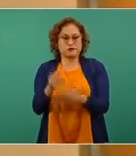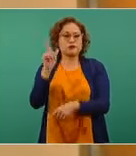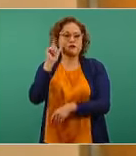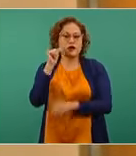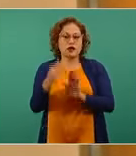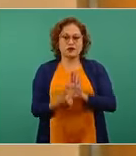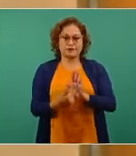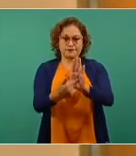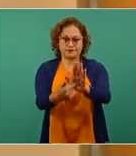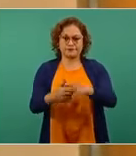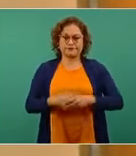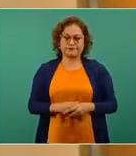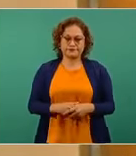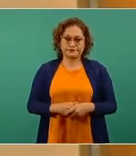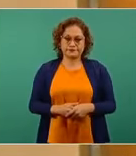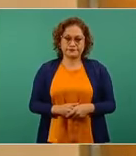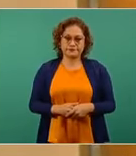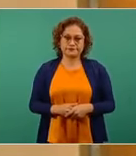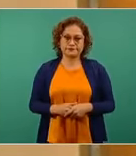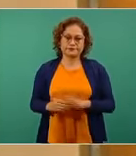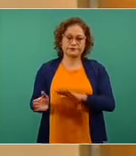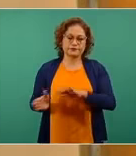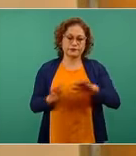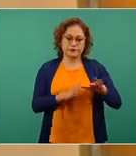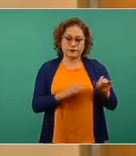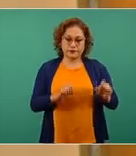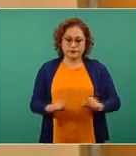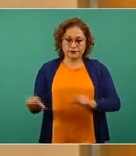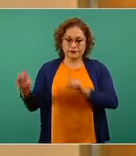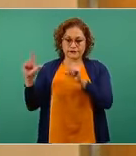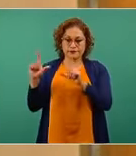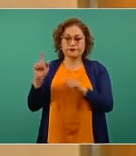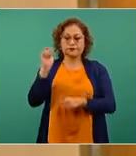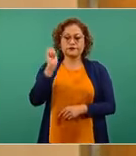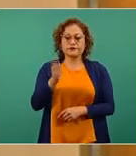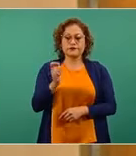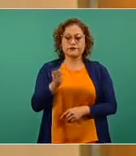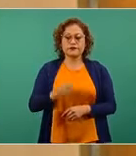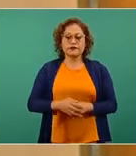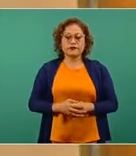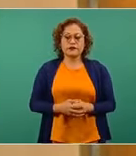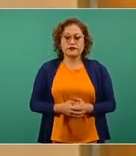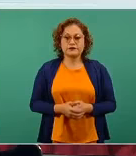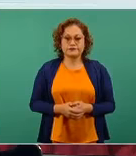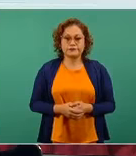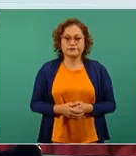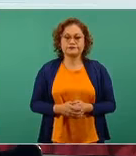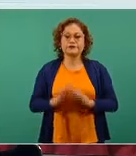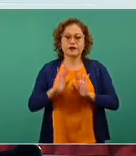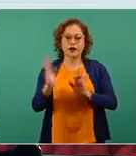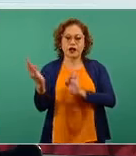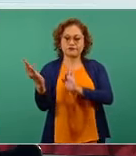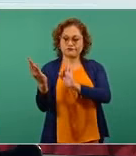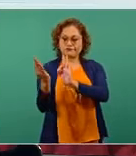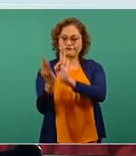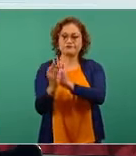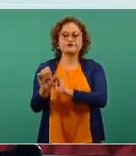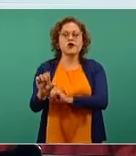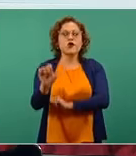de abril. La siguiente, por favor. En forma acumulativa, estamos ya muy cerca de los 11 millones.